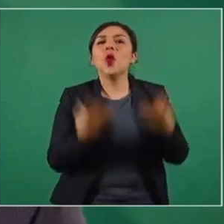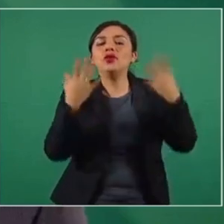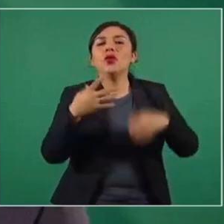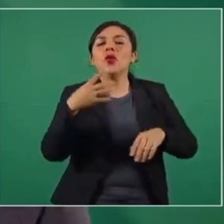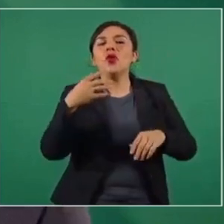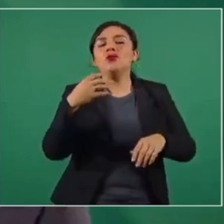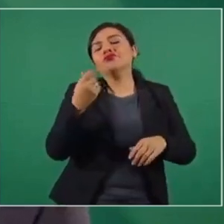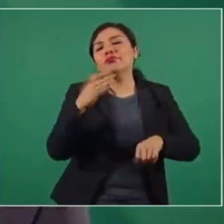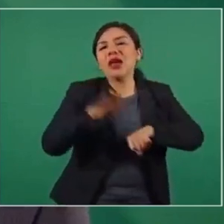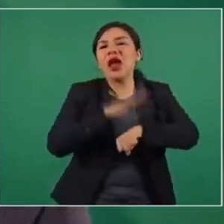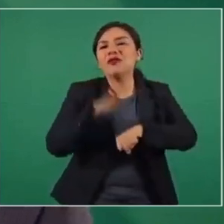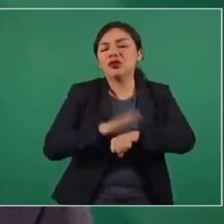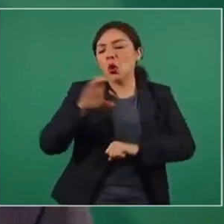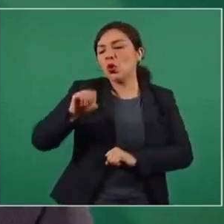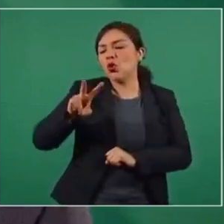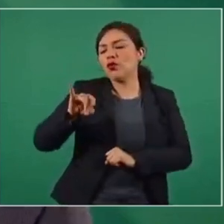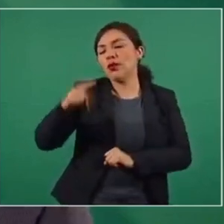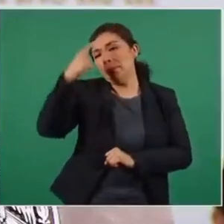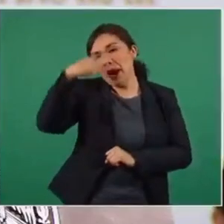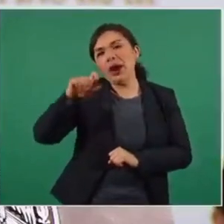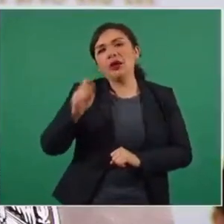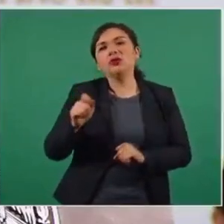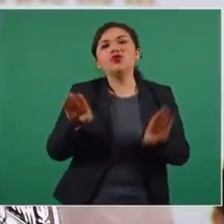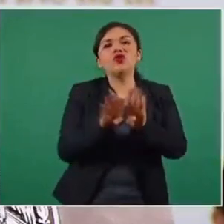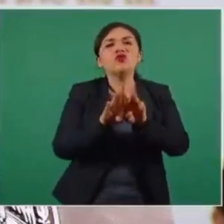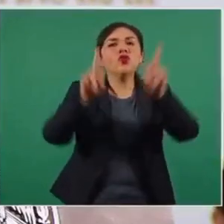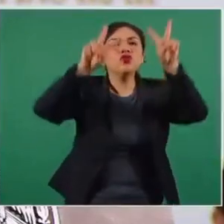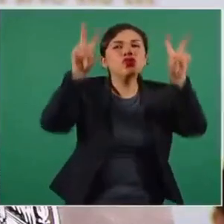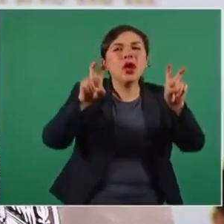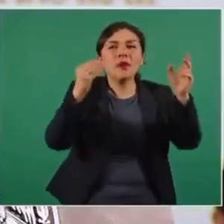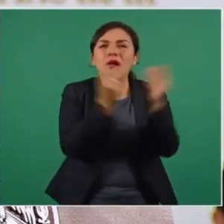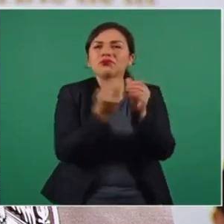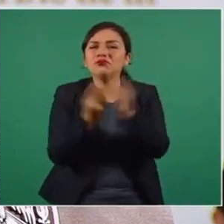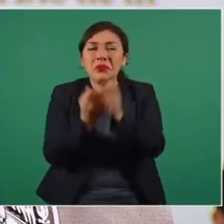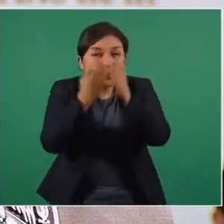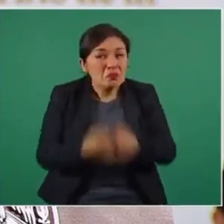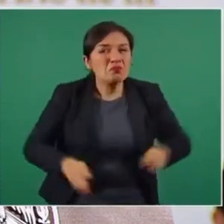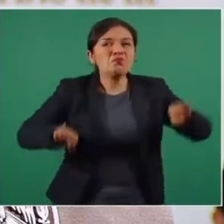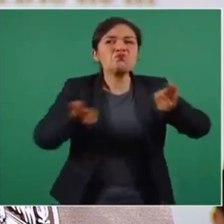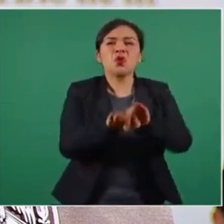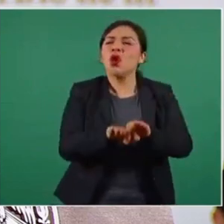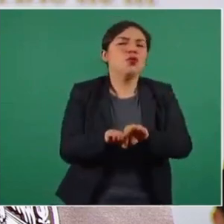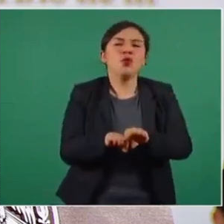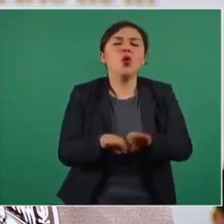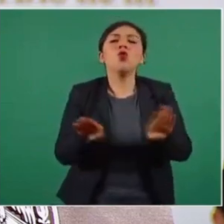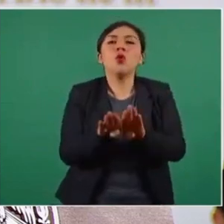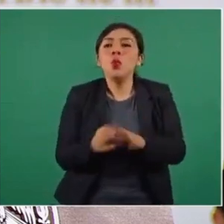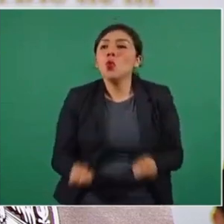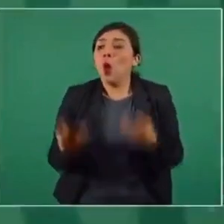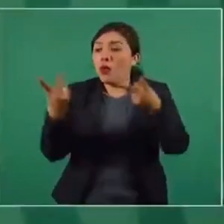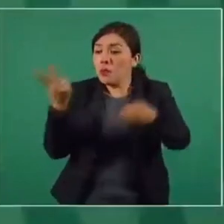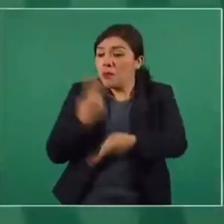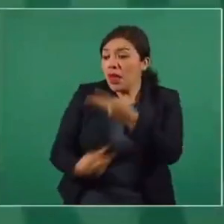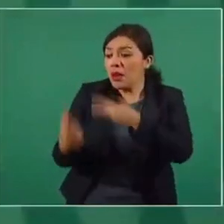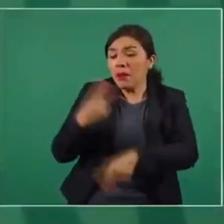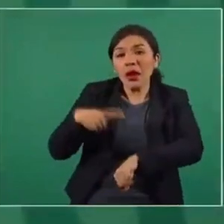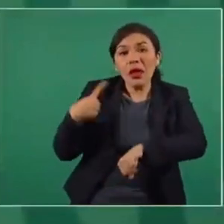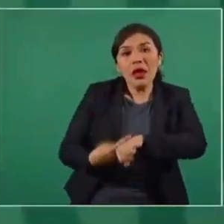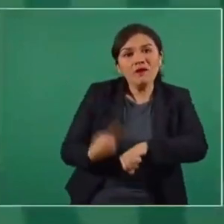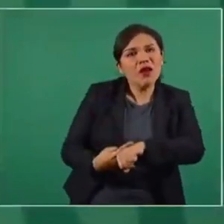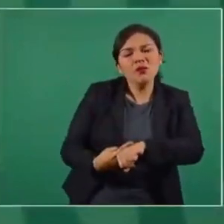COVID en aspectos que no son tan trascendentes como la ocurrencia de casos, leves,